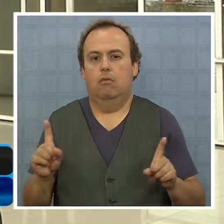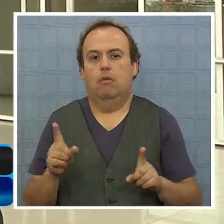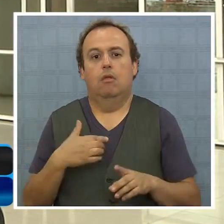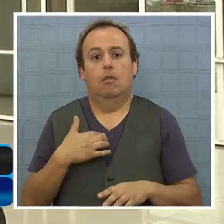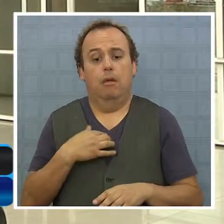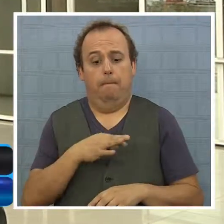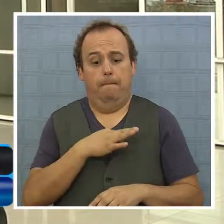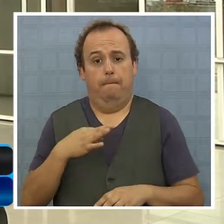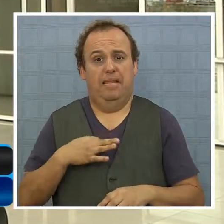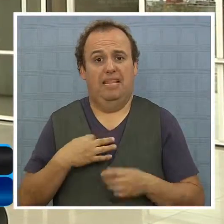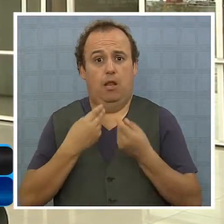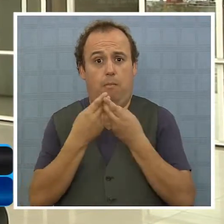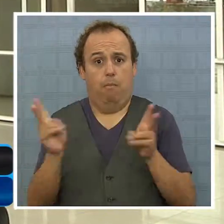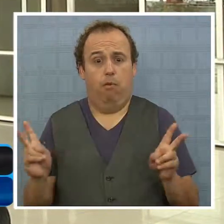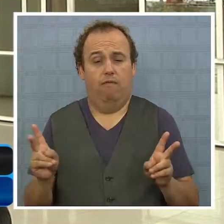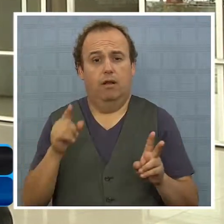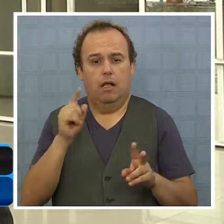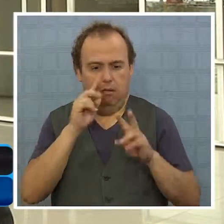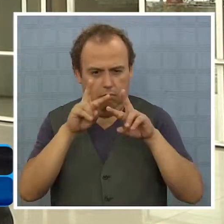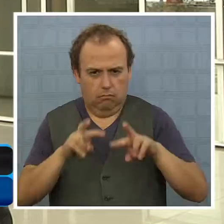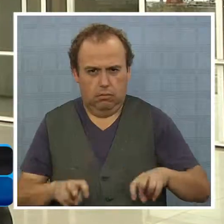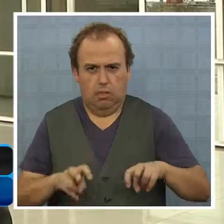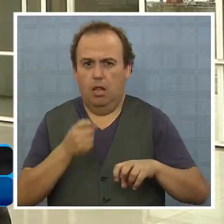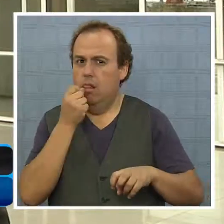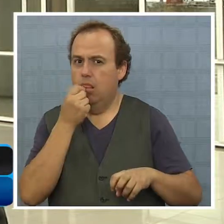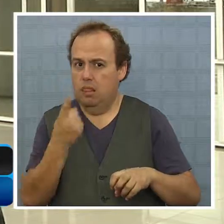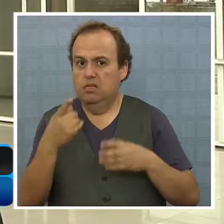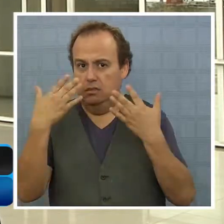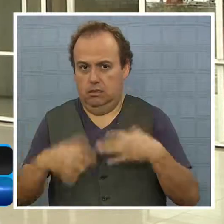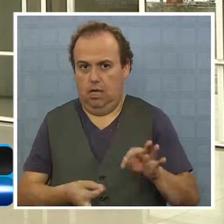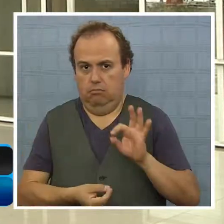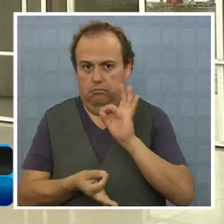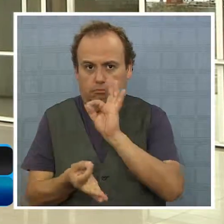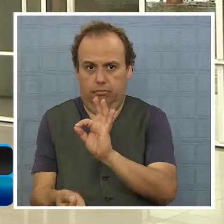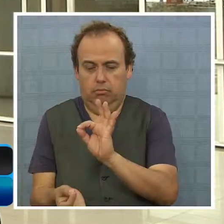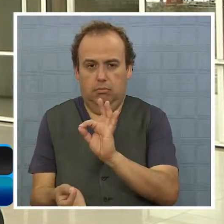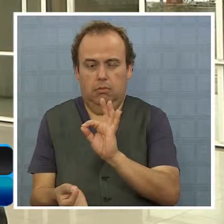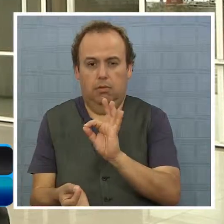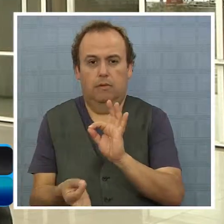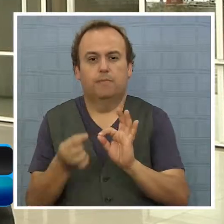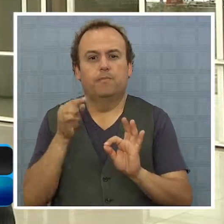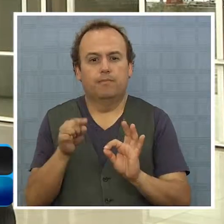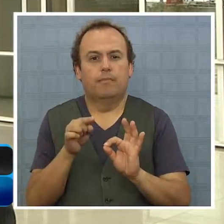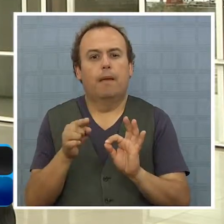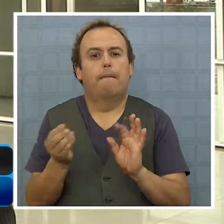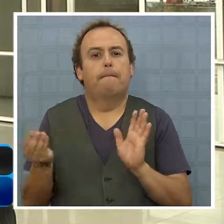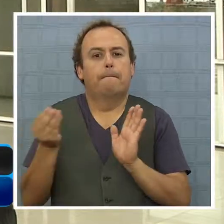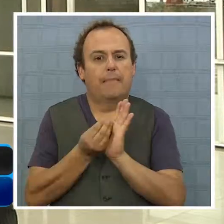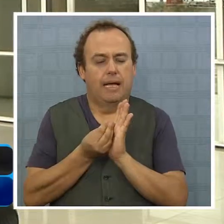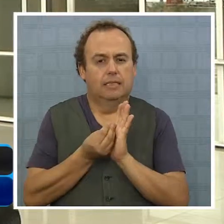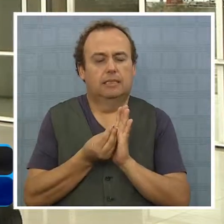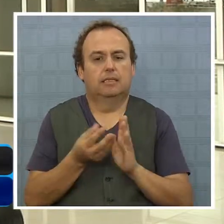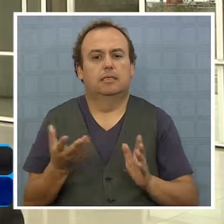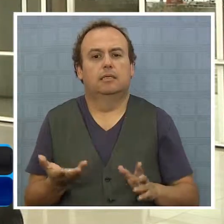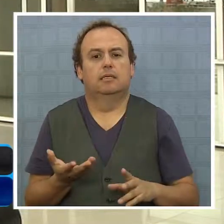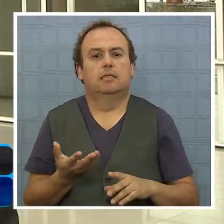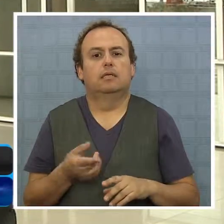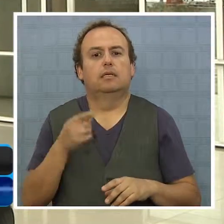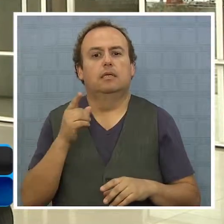relación con esto, es que el Ministerio Público en esta investigación y en la acusación que ya está presentada, además es acompañado